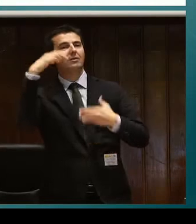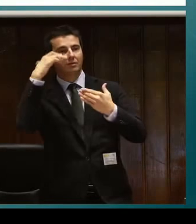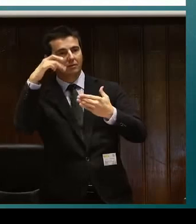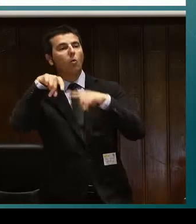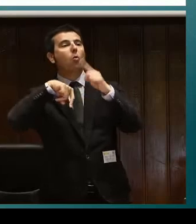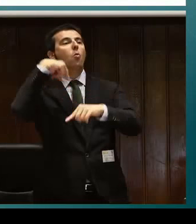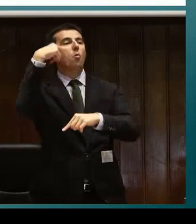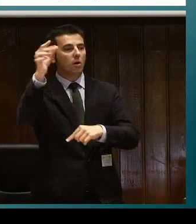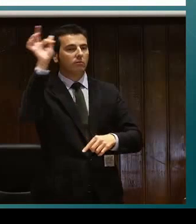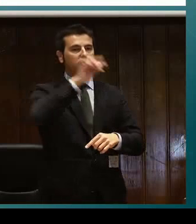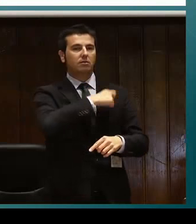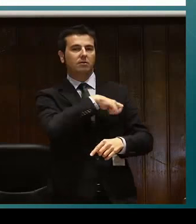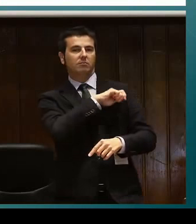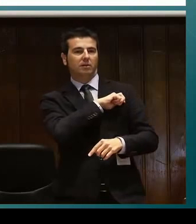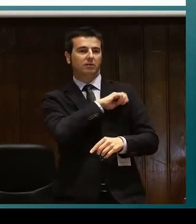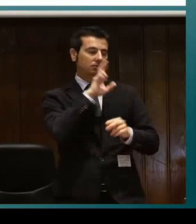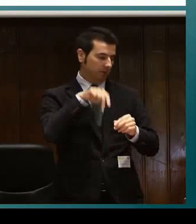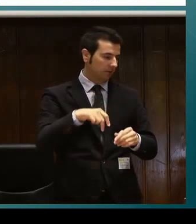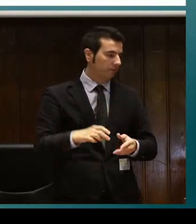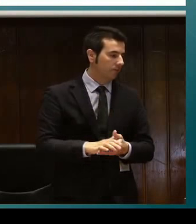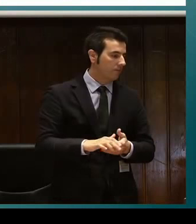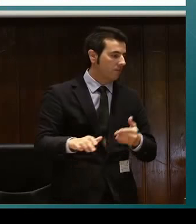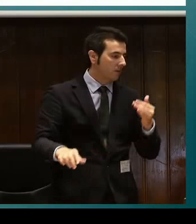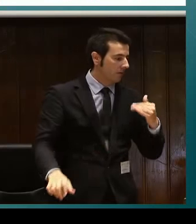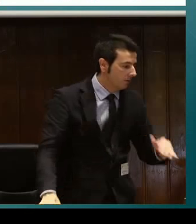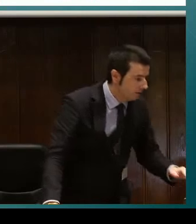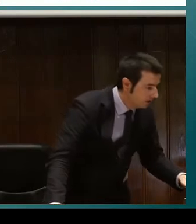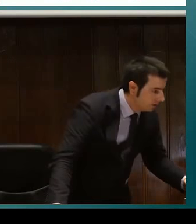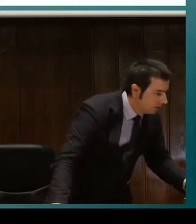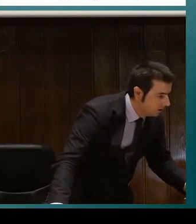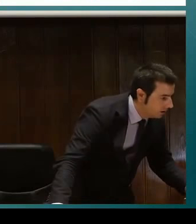en el Parlamento Europeo y después en España también.